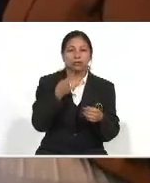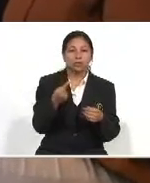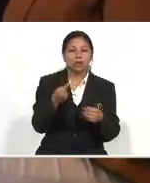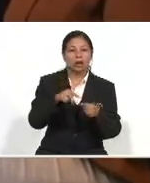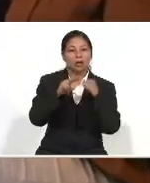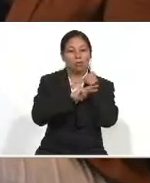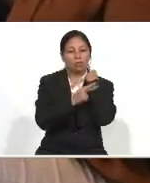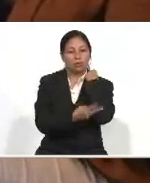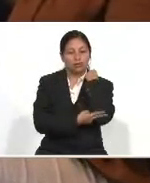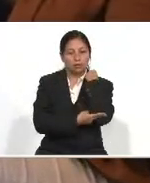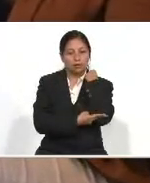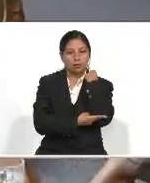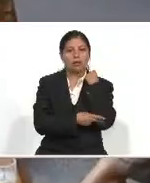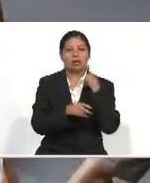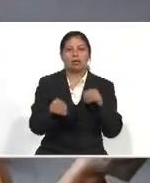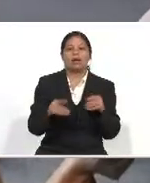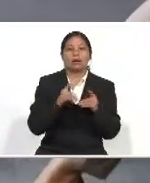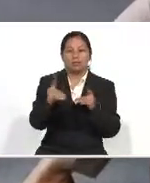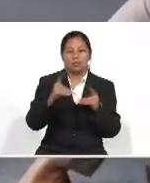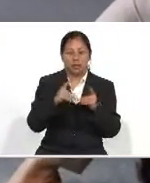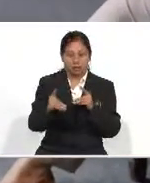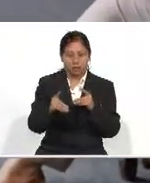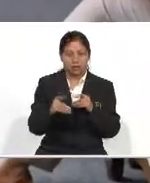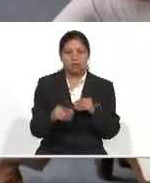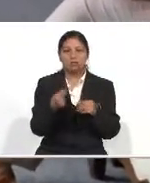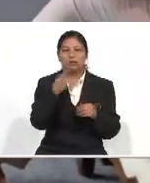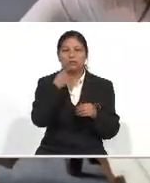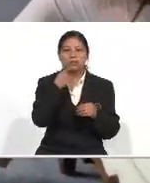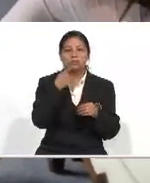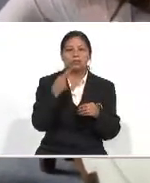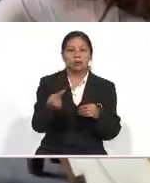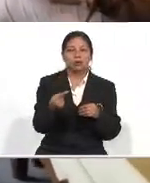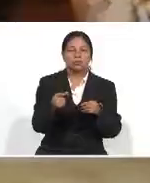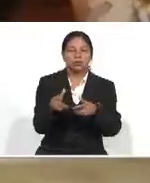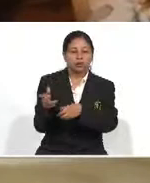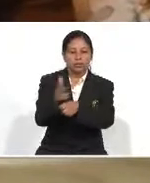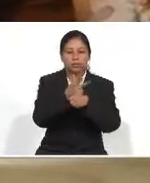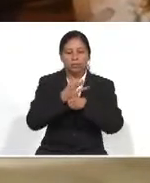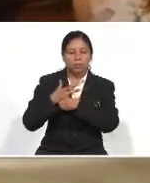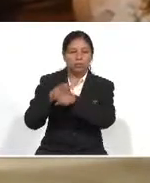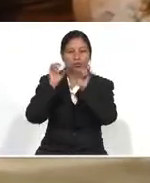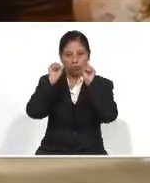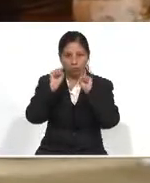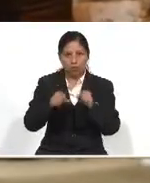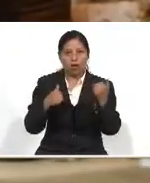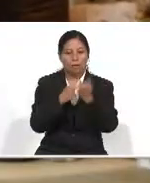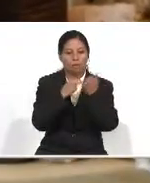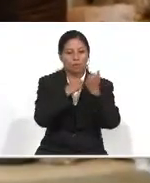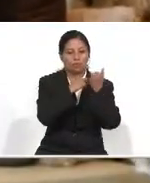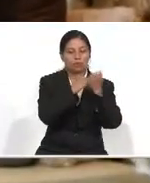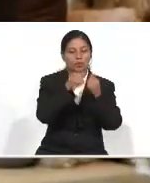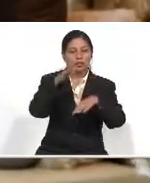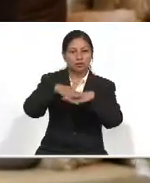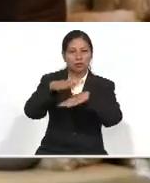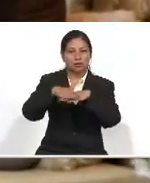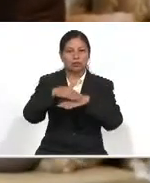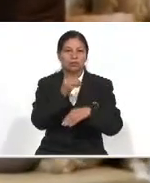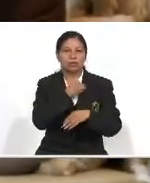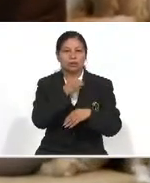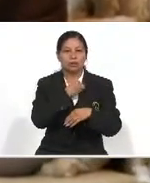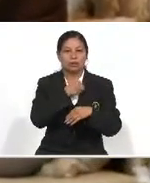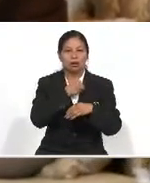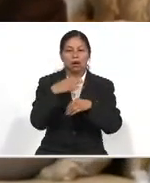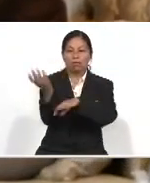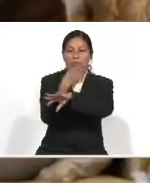a Huehuetenango Departamento al que representa La parlamentaria agregó que harán las coordinaciones necesarias Para que puedan apoyar en la solicitud Del requerimiento de